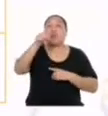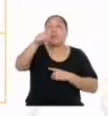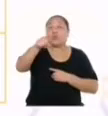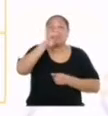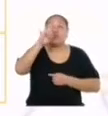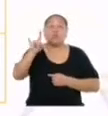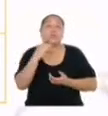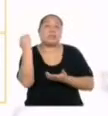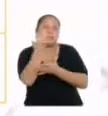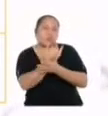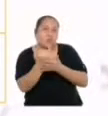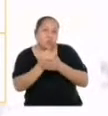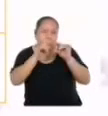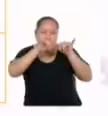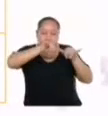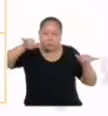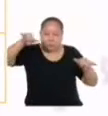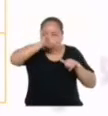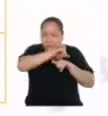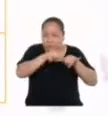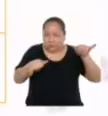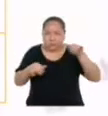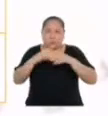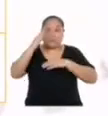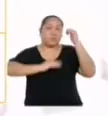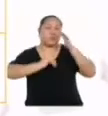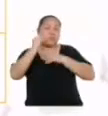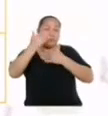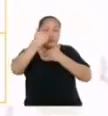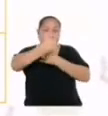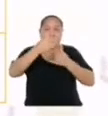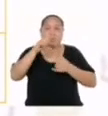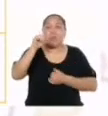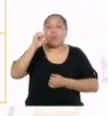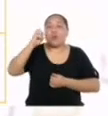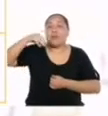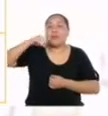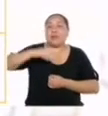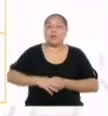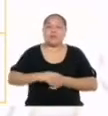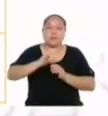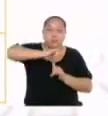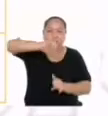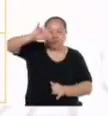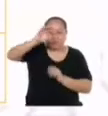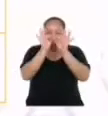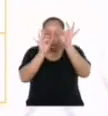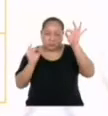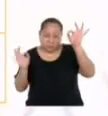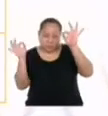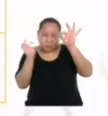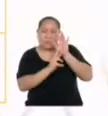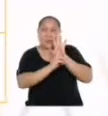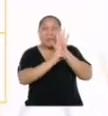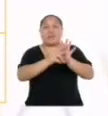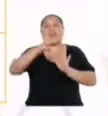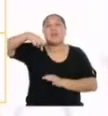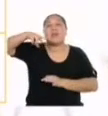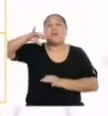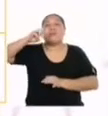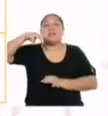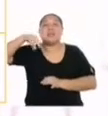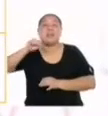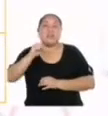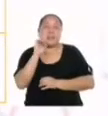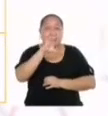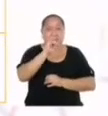dibujos, trazos o construcciones geométricas, y proyecciones de líneas en las representaciones de prismas y